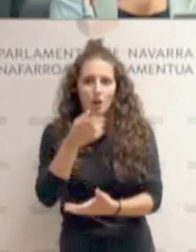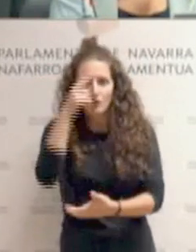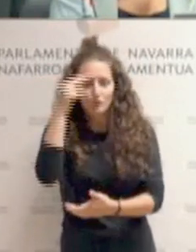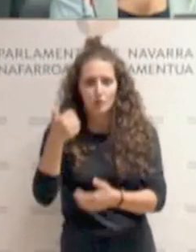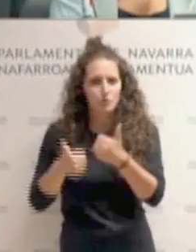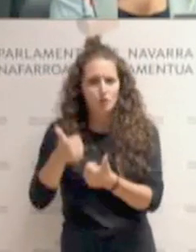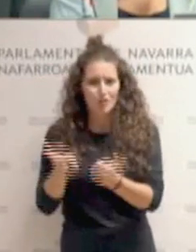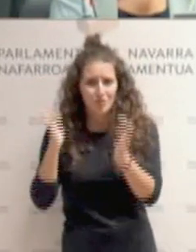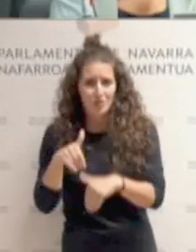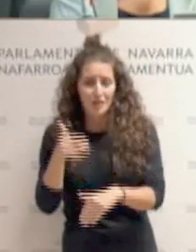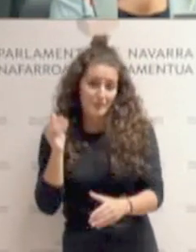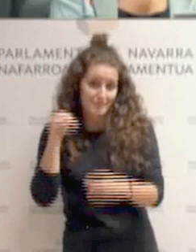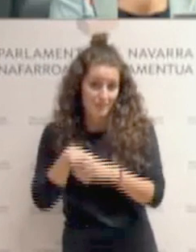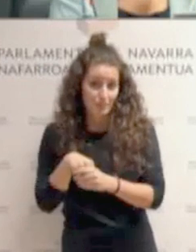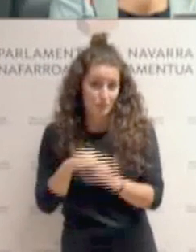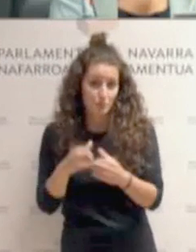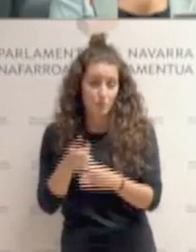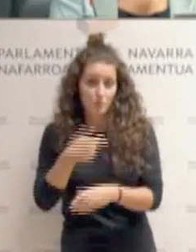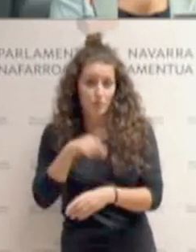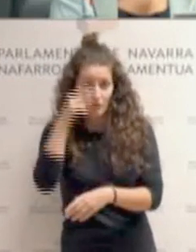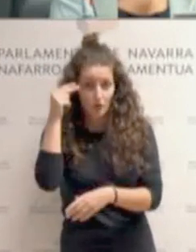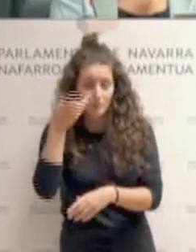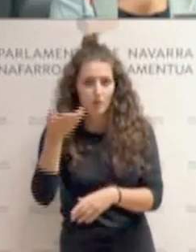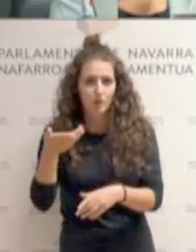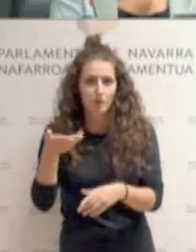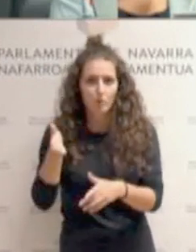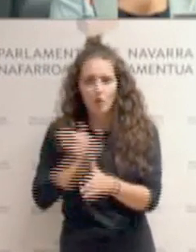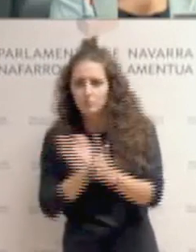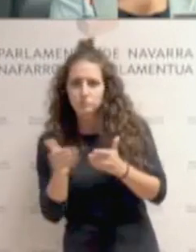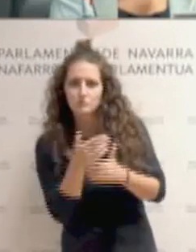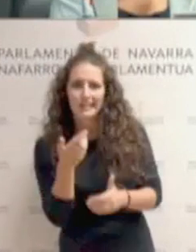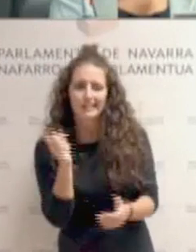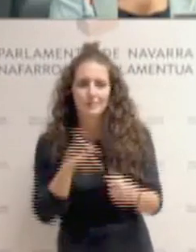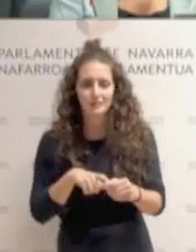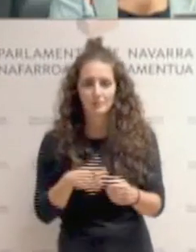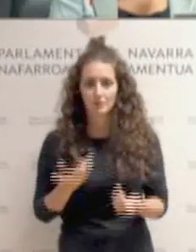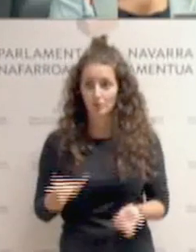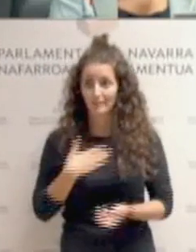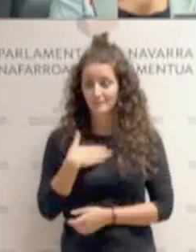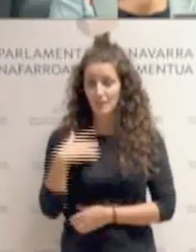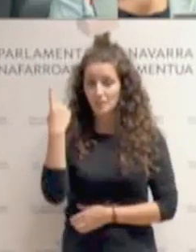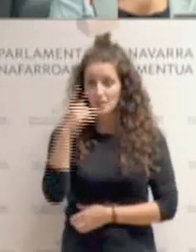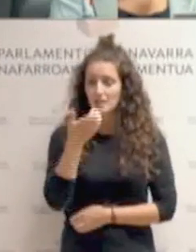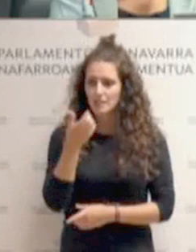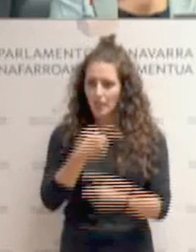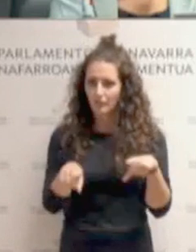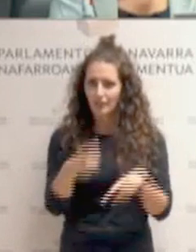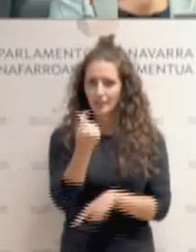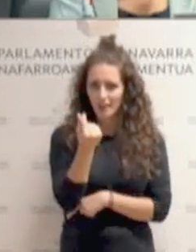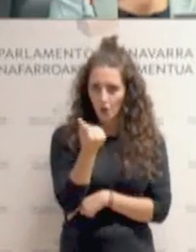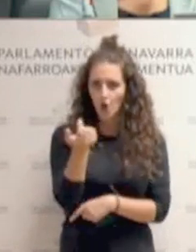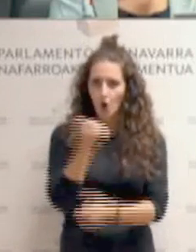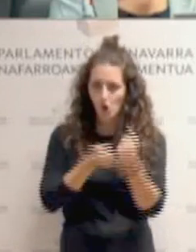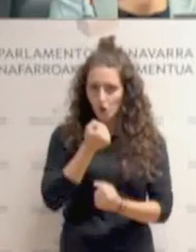ninguna oposición para entrar en la policía foral y que van a entrar por la puerta de atrás, por la gatera. Por lo tanto, bueno, nosotros queremos saber si eso va a tener diferencias económicas, si las